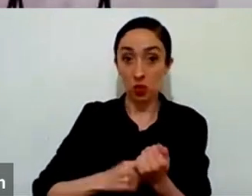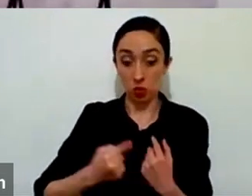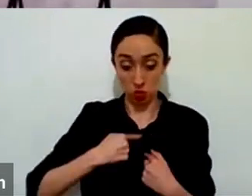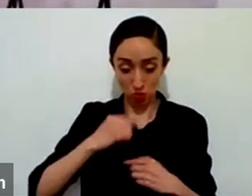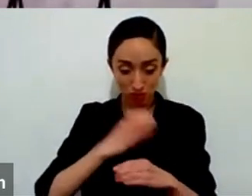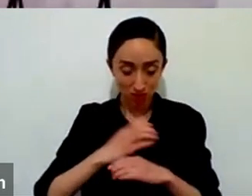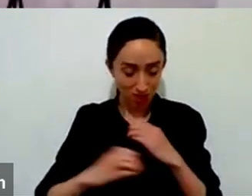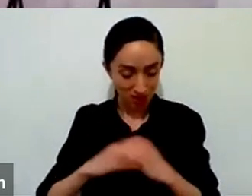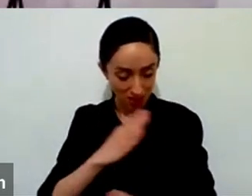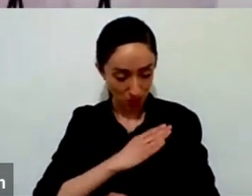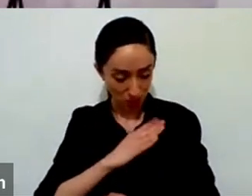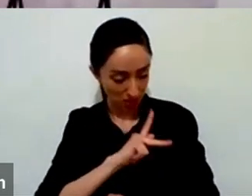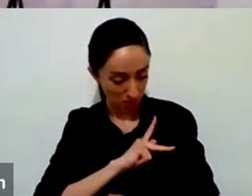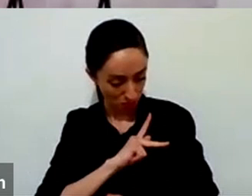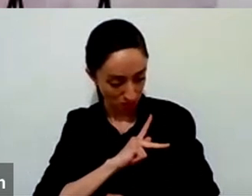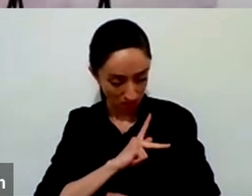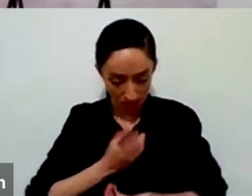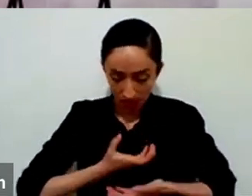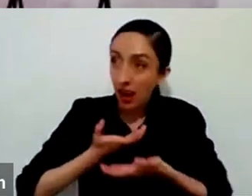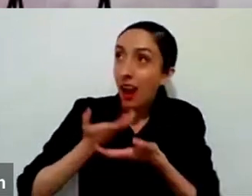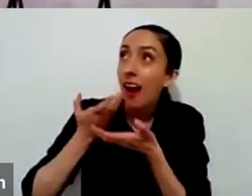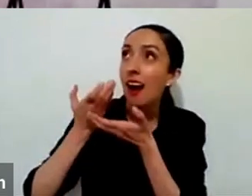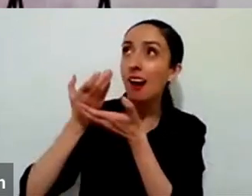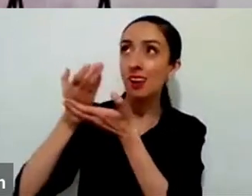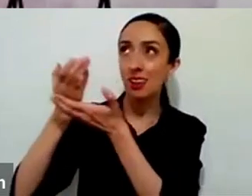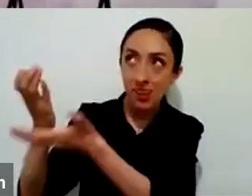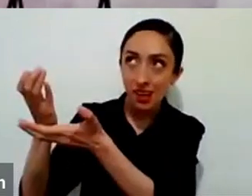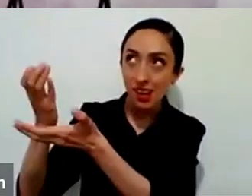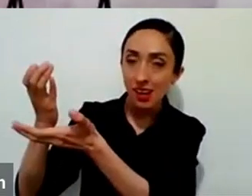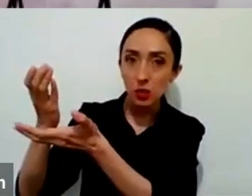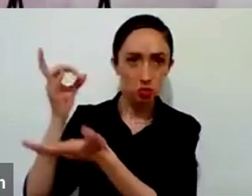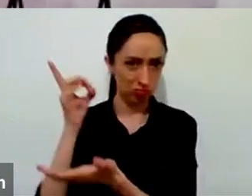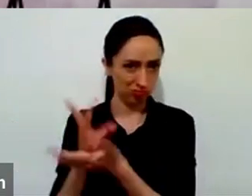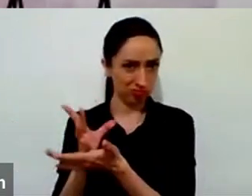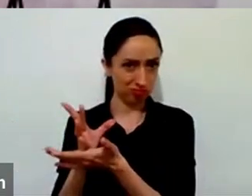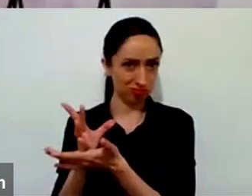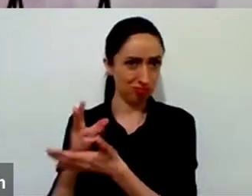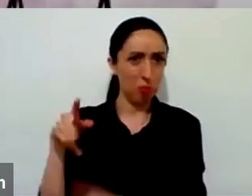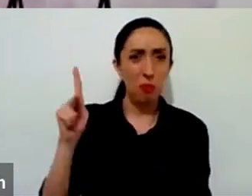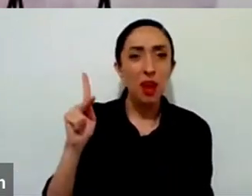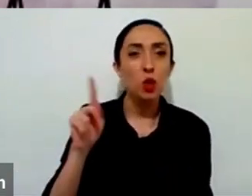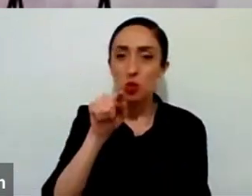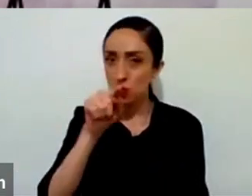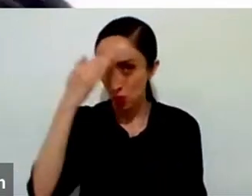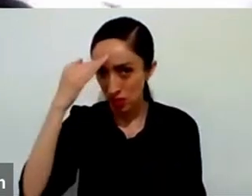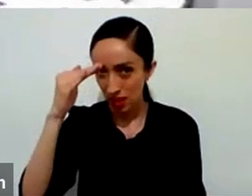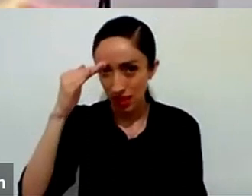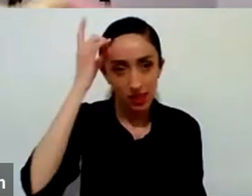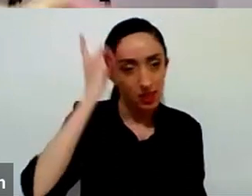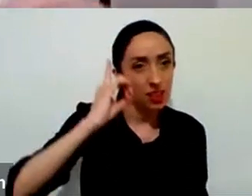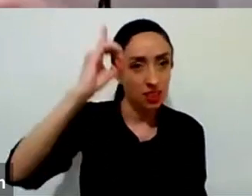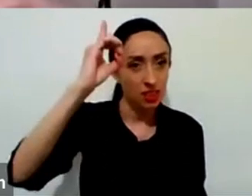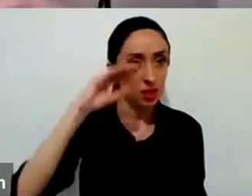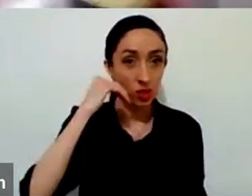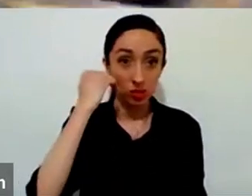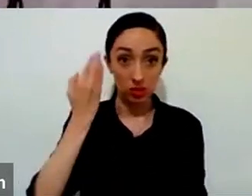y la realidad es que Dios no está interesado ni en que lo impresionemos ni en identidades falsas